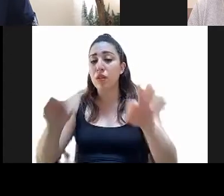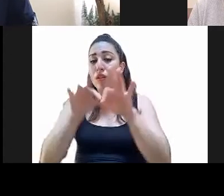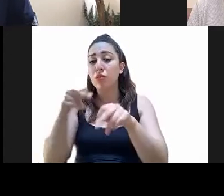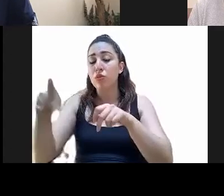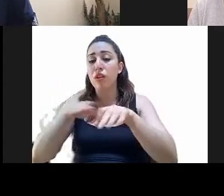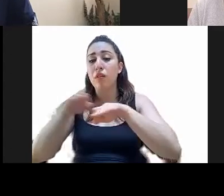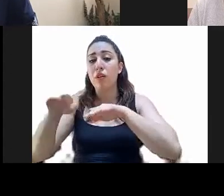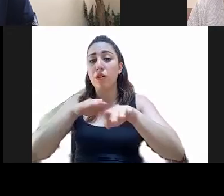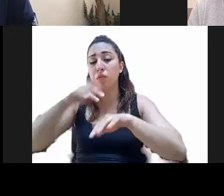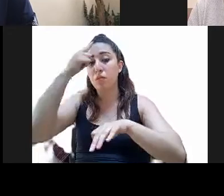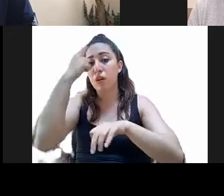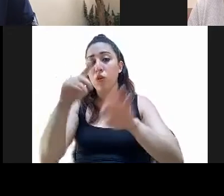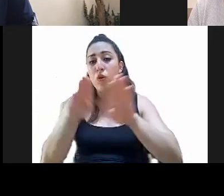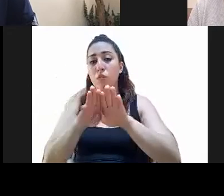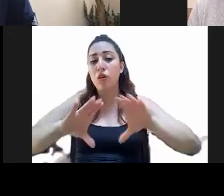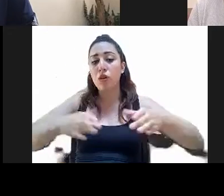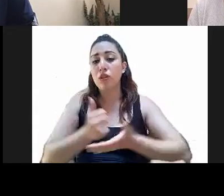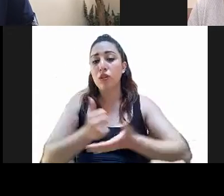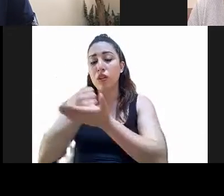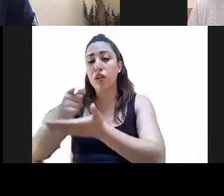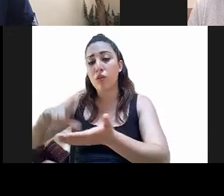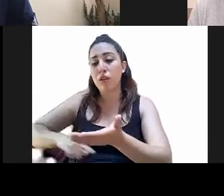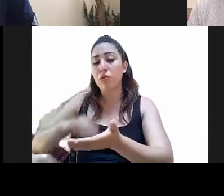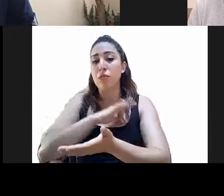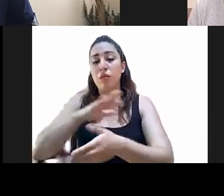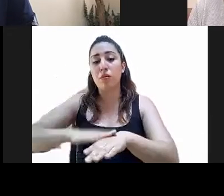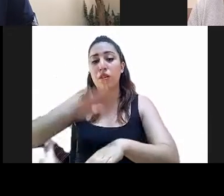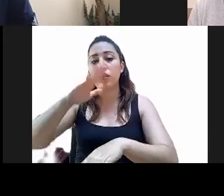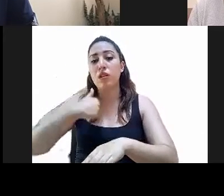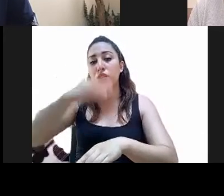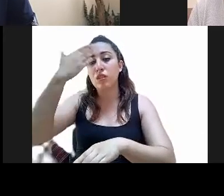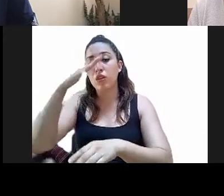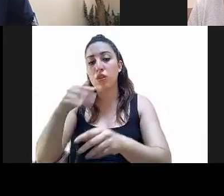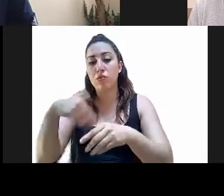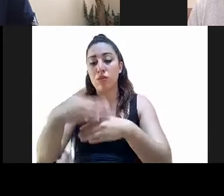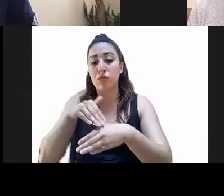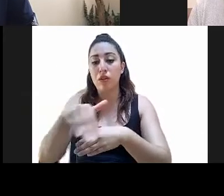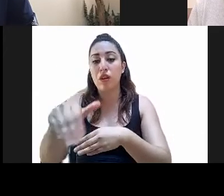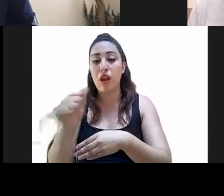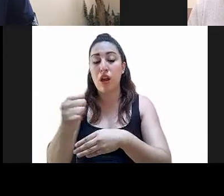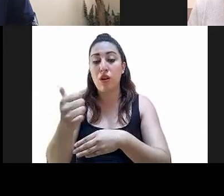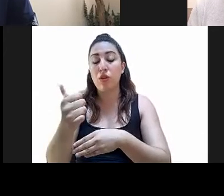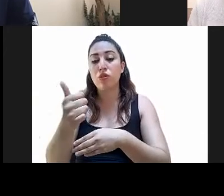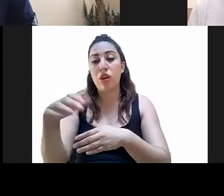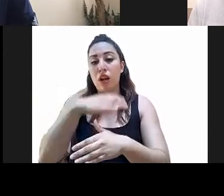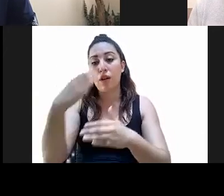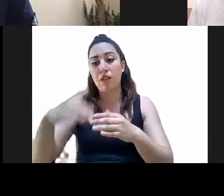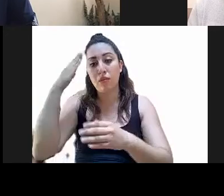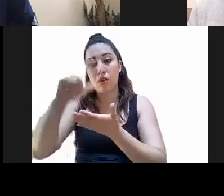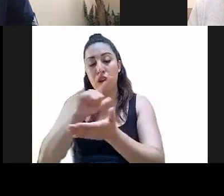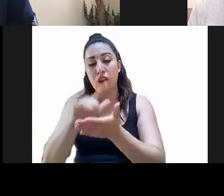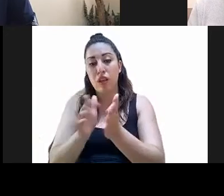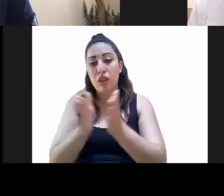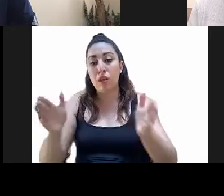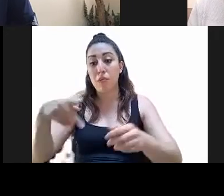legislativos de esta comisión. Si bien la legislatura concluye en agosto, esta es nuestra última sesión de